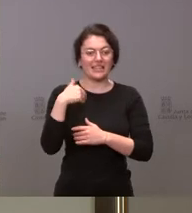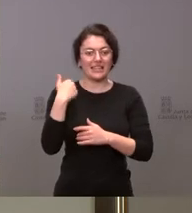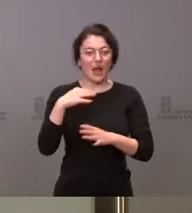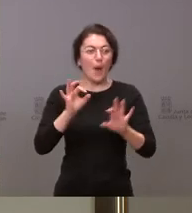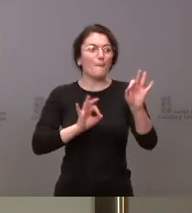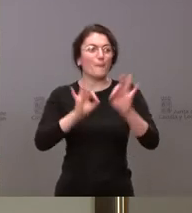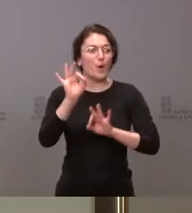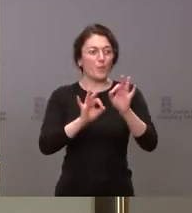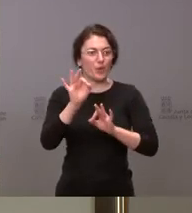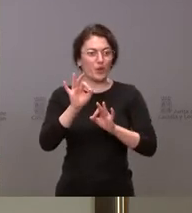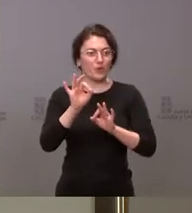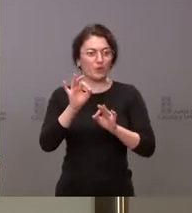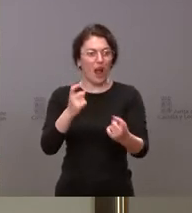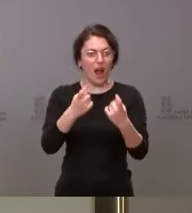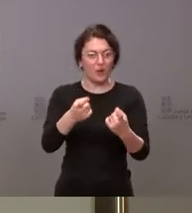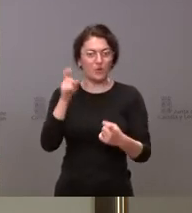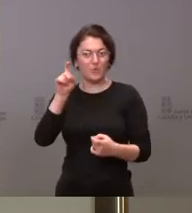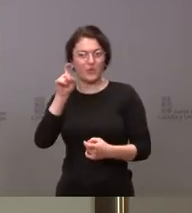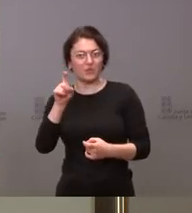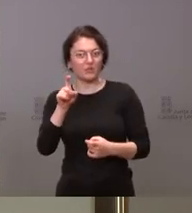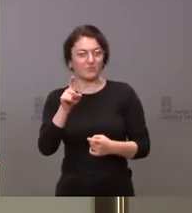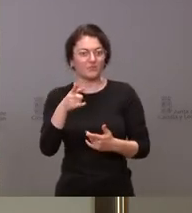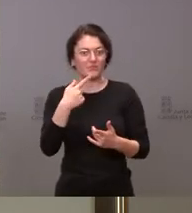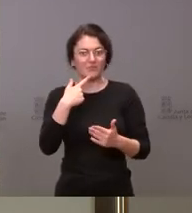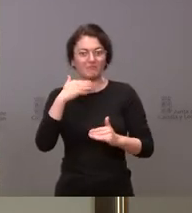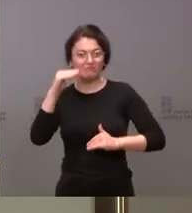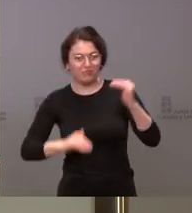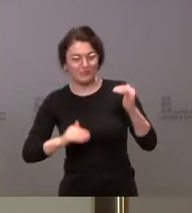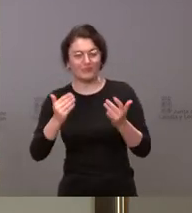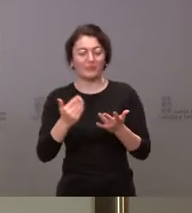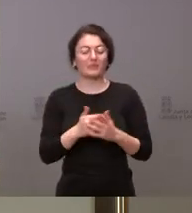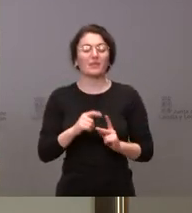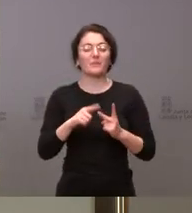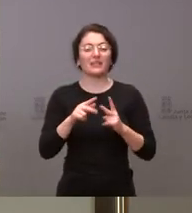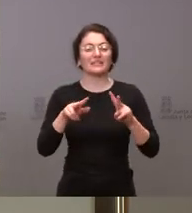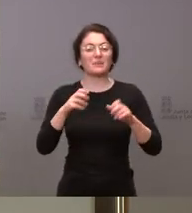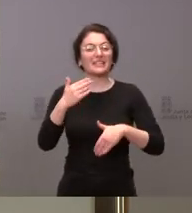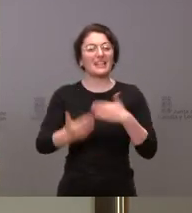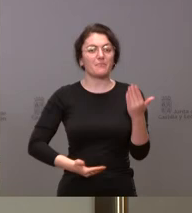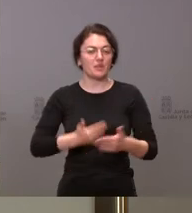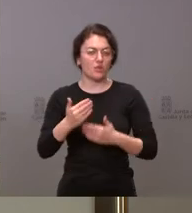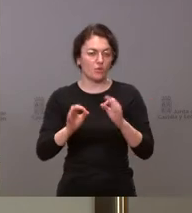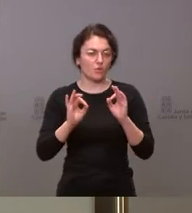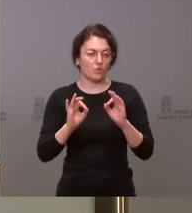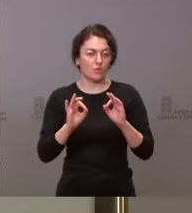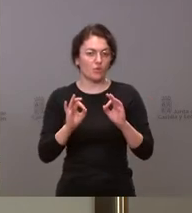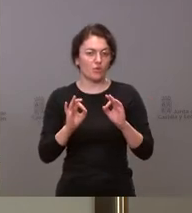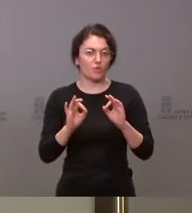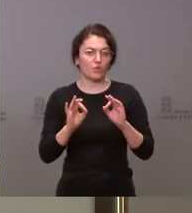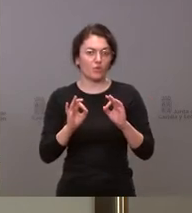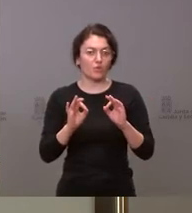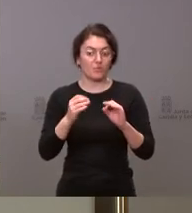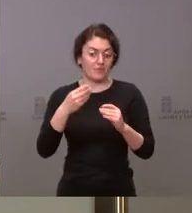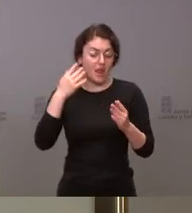de arrancar el curso fuera de juego. Y luego le quería preguntar también por la tramitación de todo este proceso. Imagino que la Junta lo ha hecho con la mejor